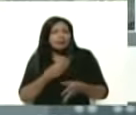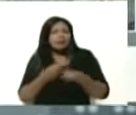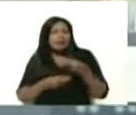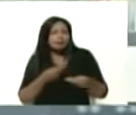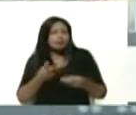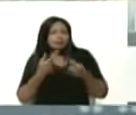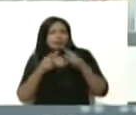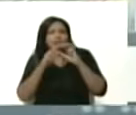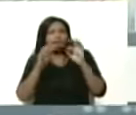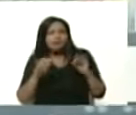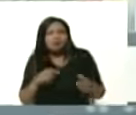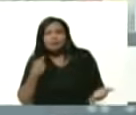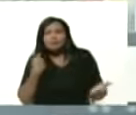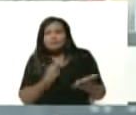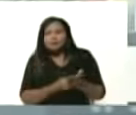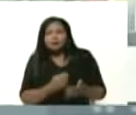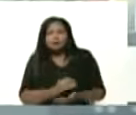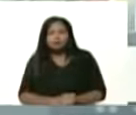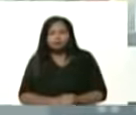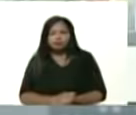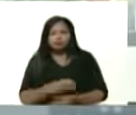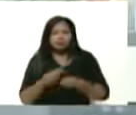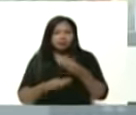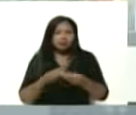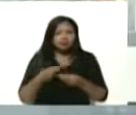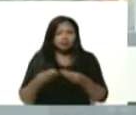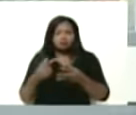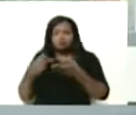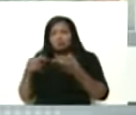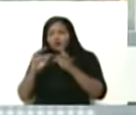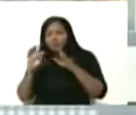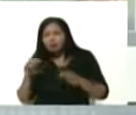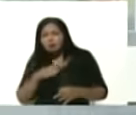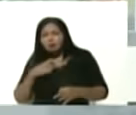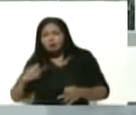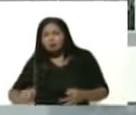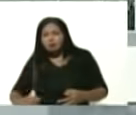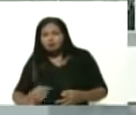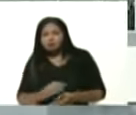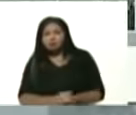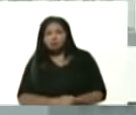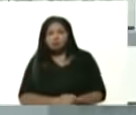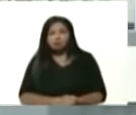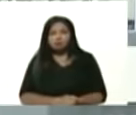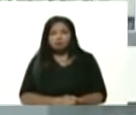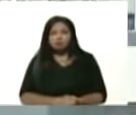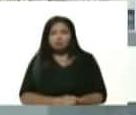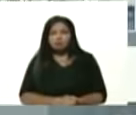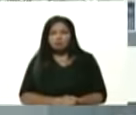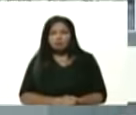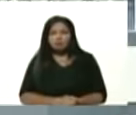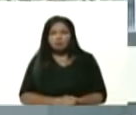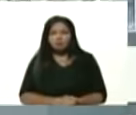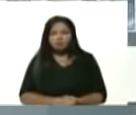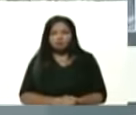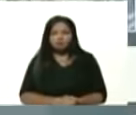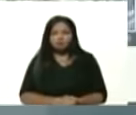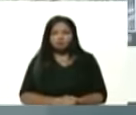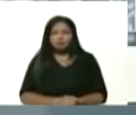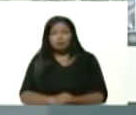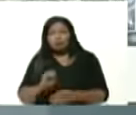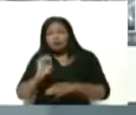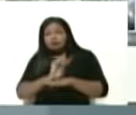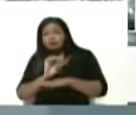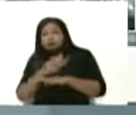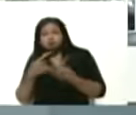haciendo en rublos pague que la están haciendo en yuanes pague que la están haciendo en euros pague